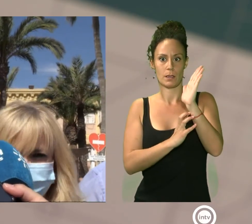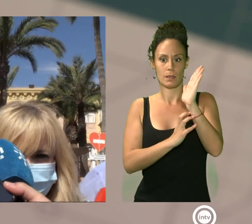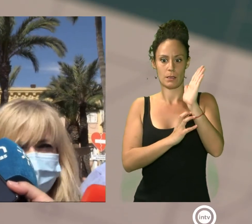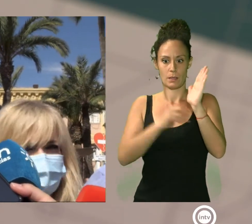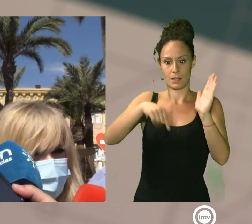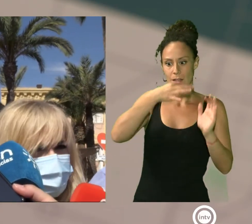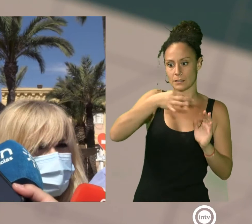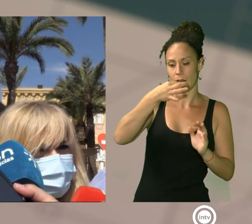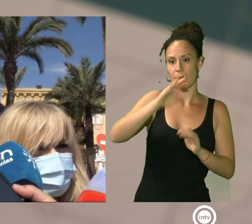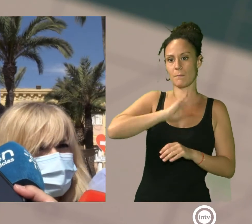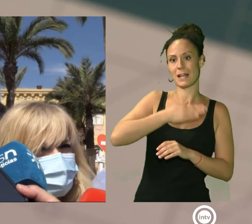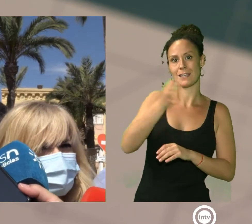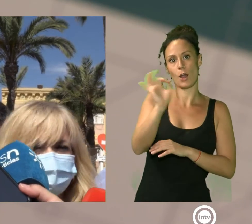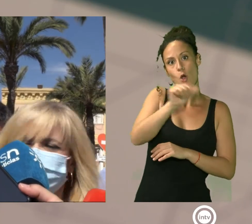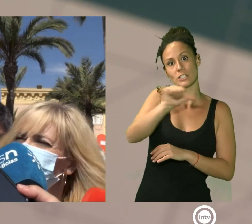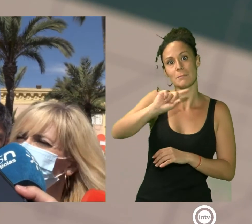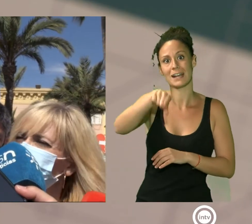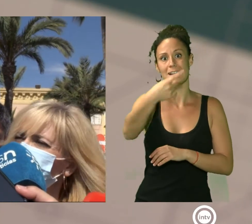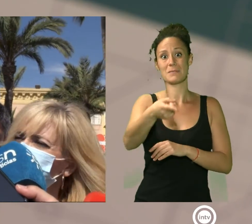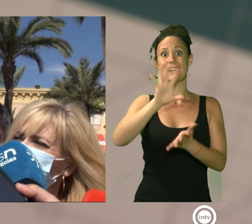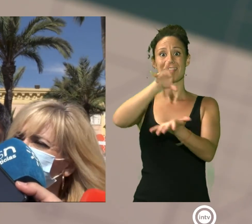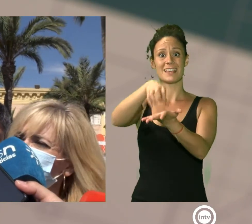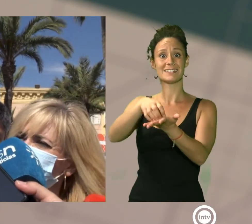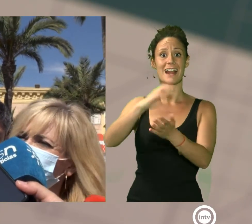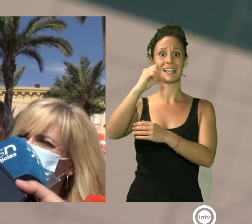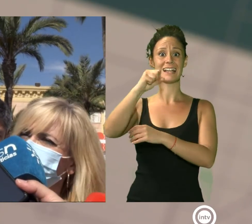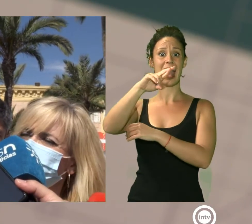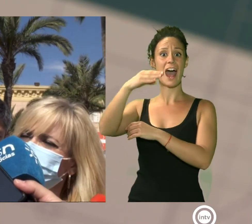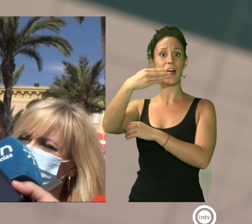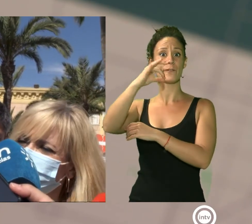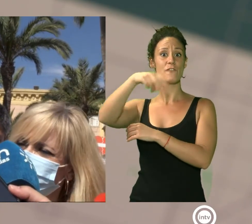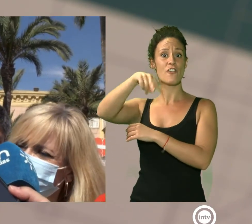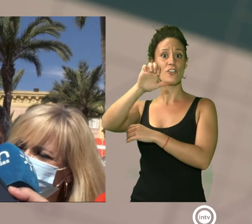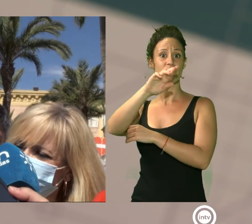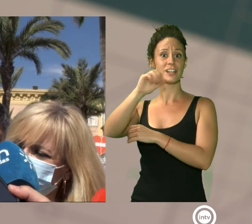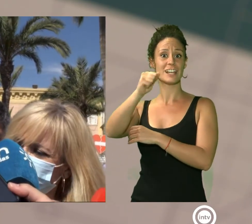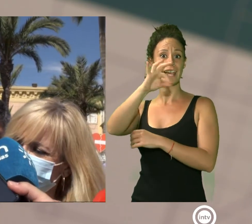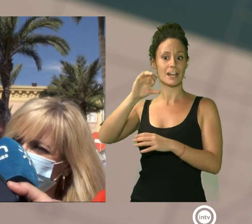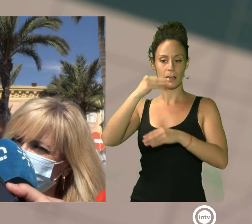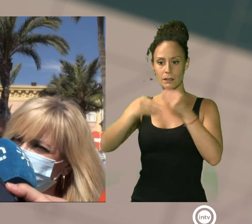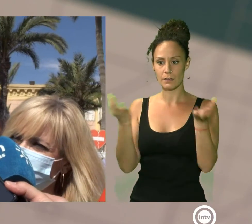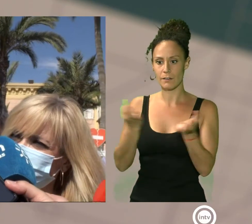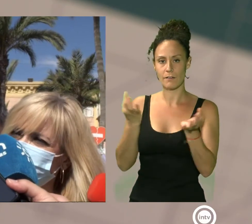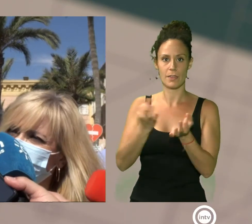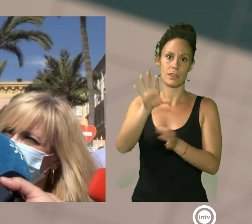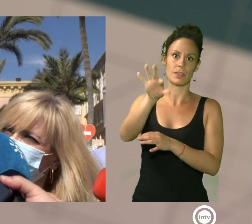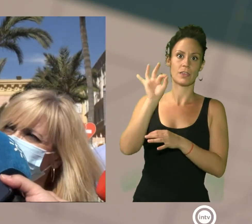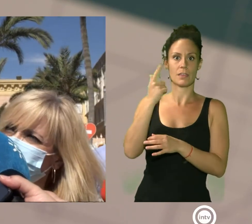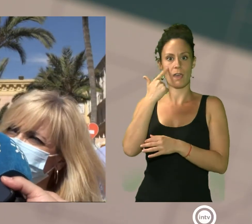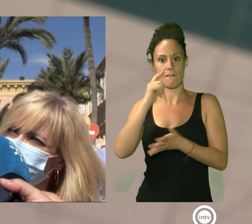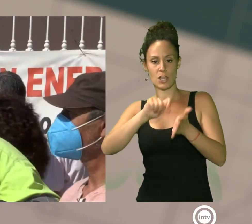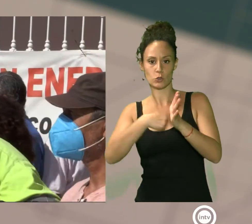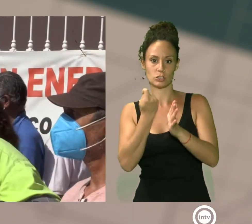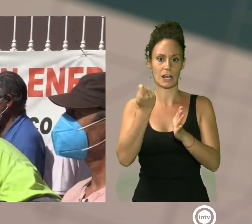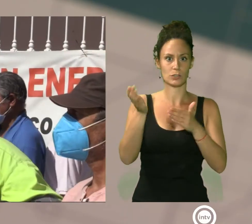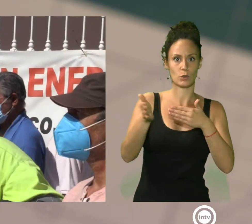se decidirá qué se va a hacer con la central térmica de Carbonera. Entonces, a partir de ahí, veremos cómo se quedan los contratos, cómo no se quedan, si se cierra o no